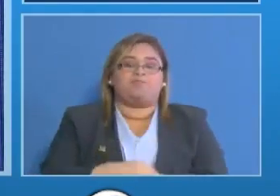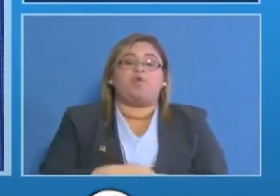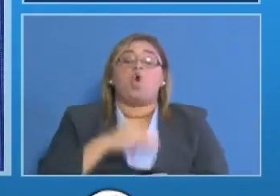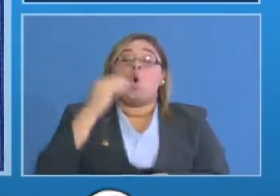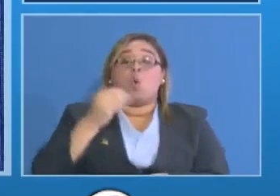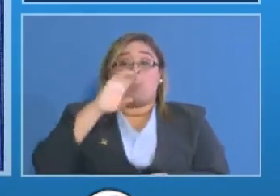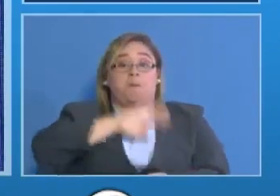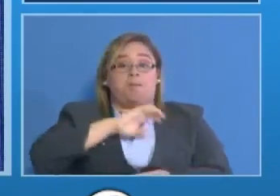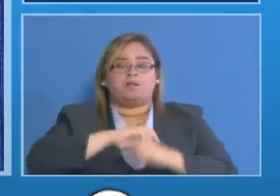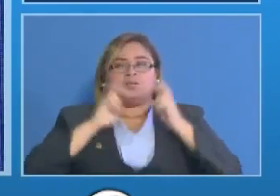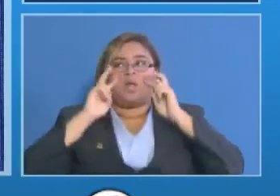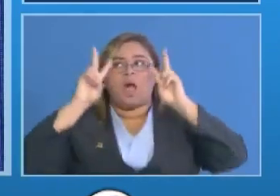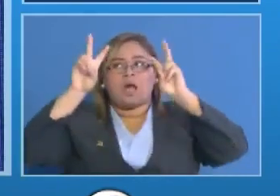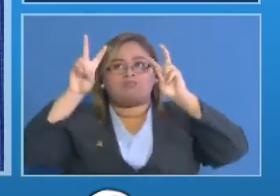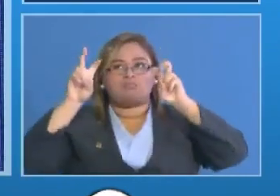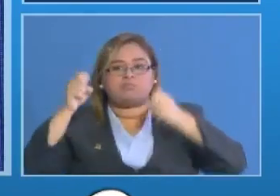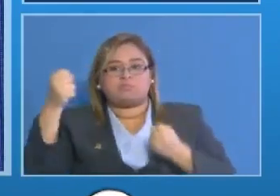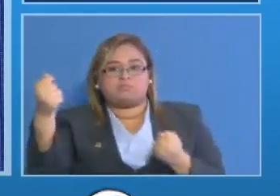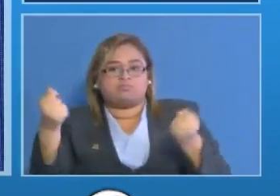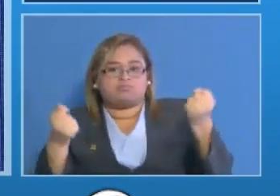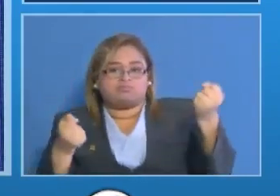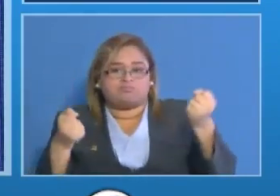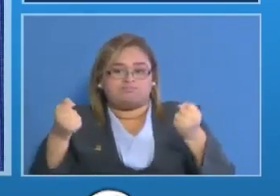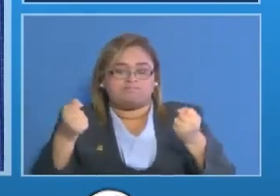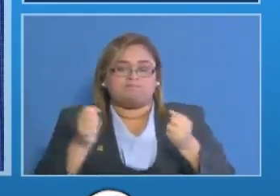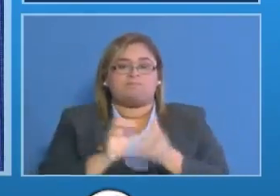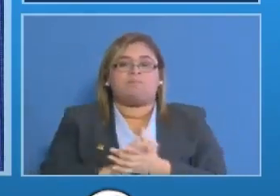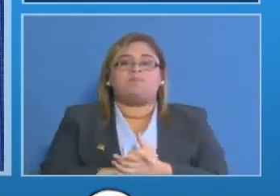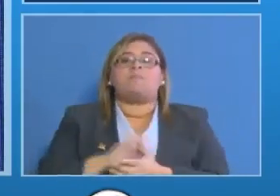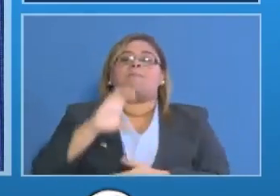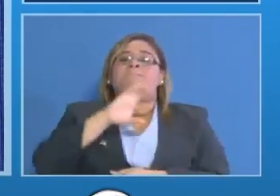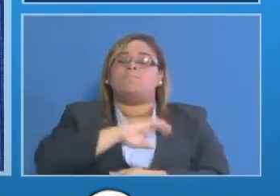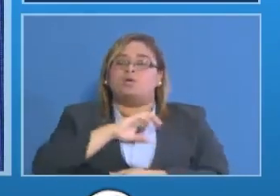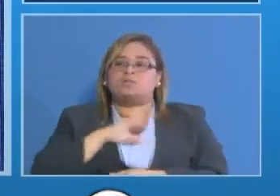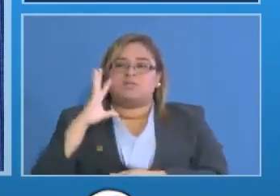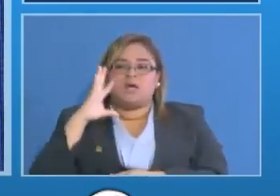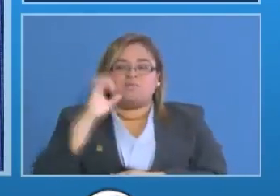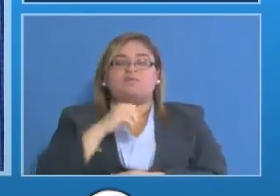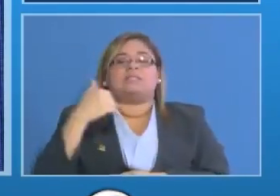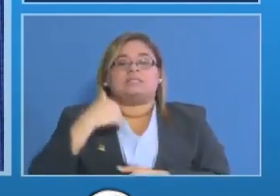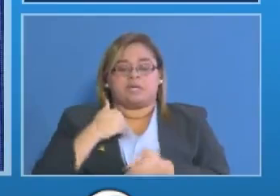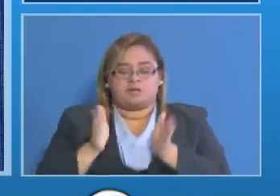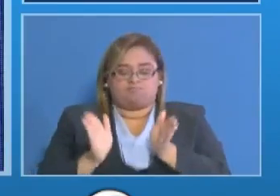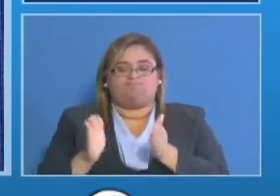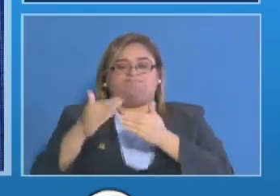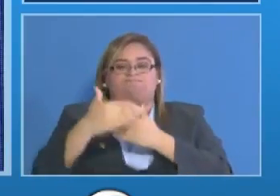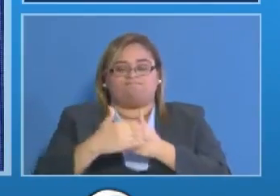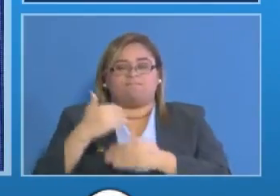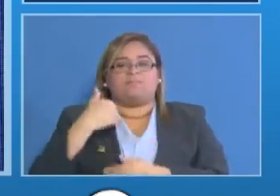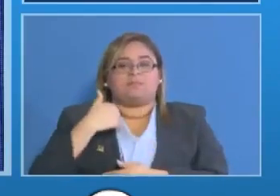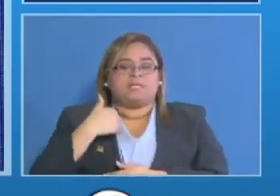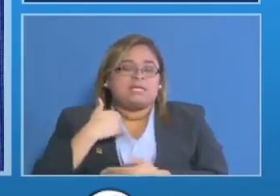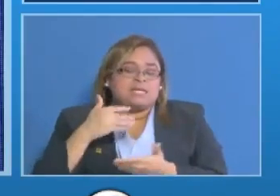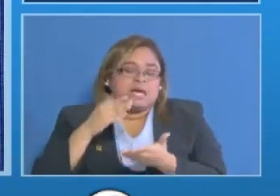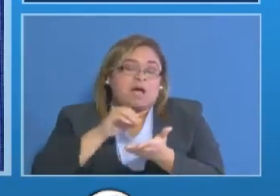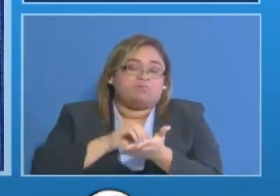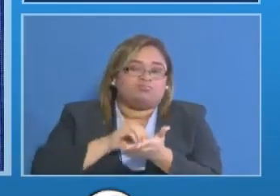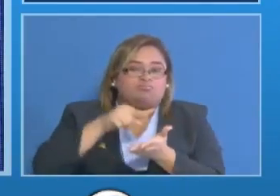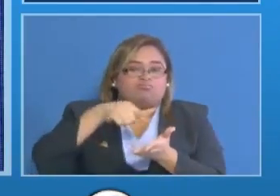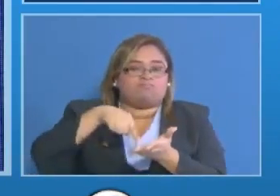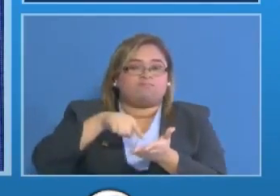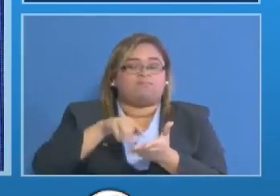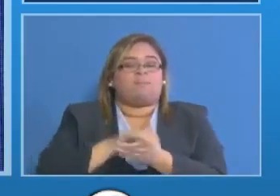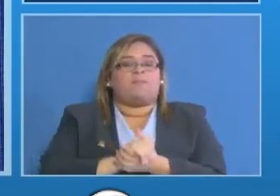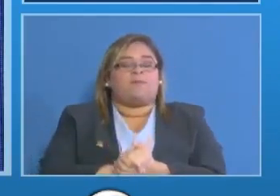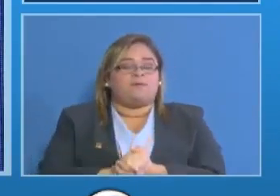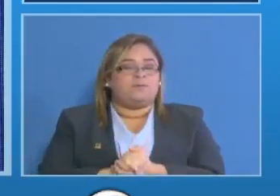revisar el camión exhaustivamente se encontraron cinco paquetes de presunta sustancia ilícita que quiere